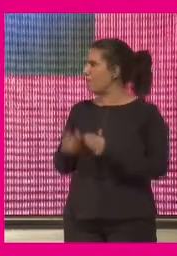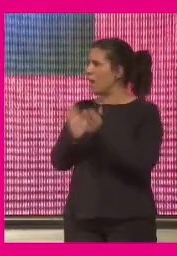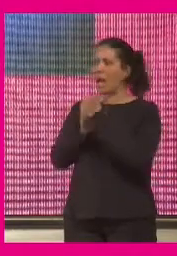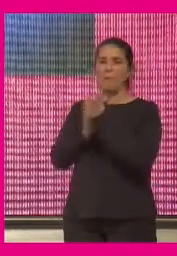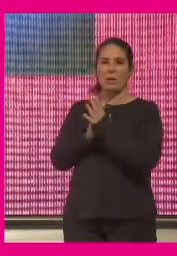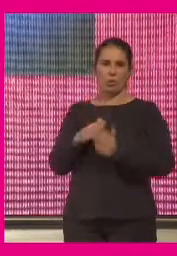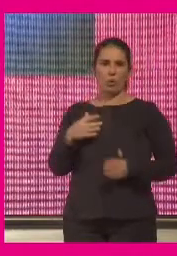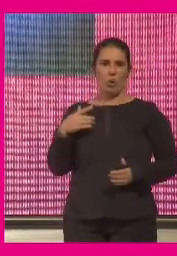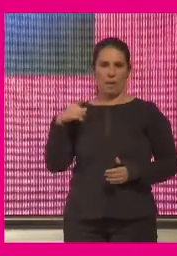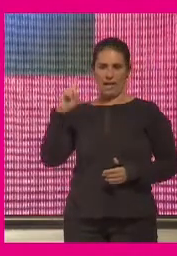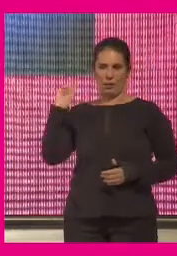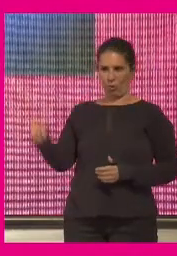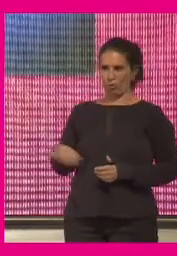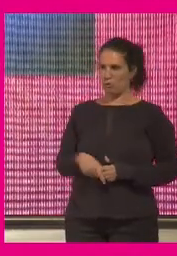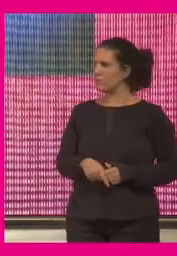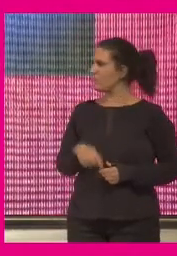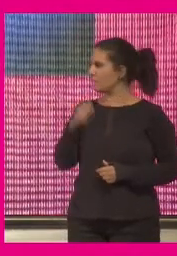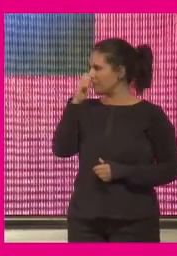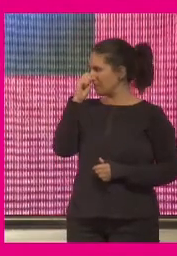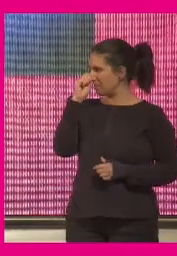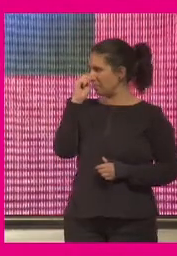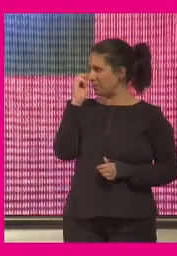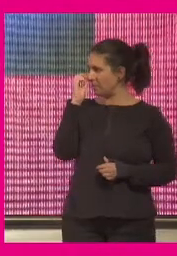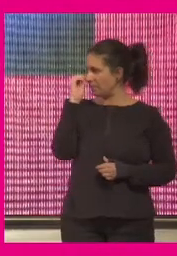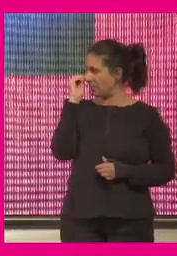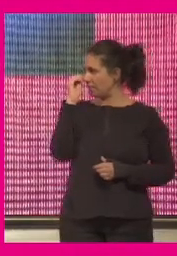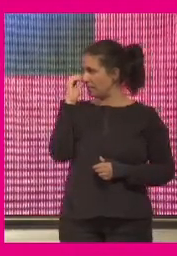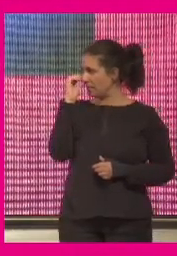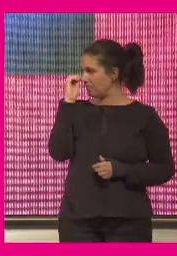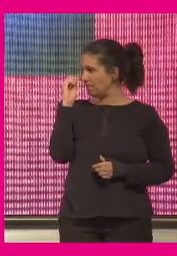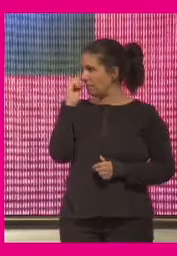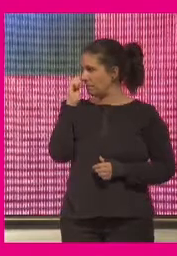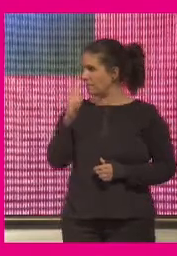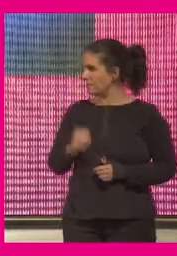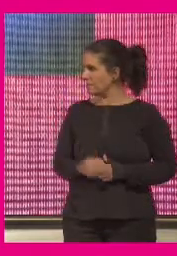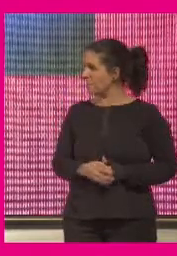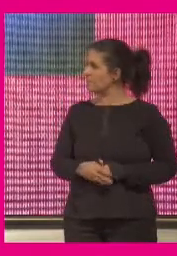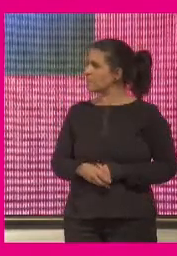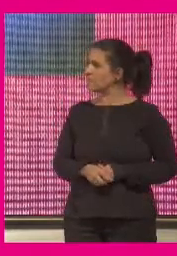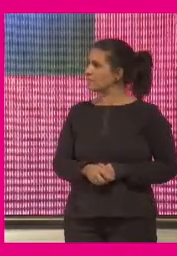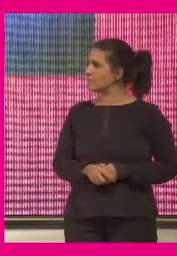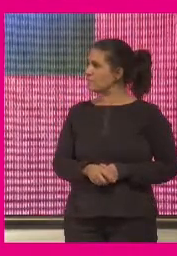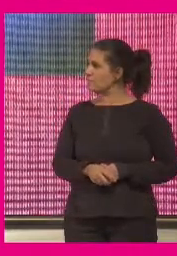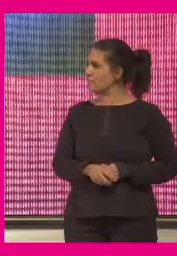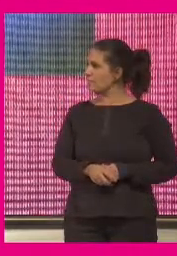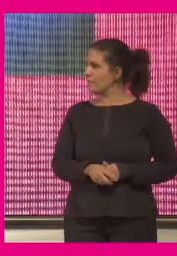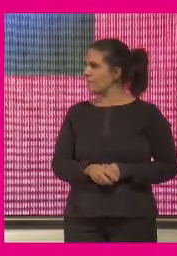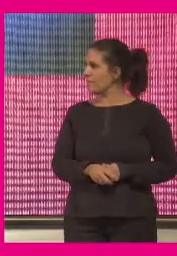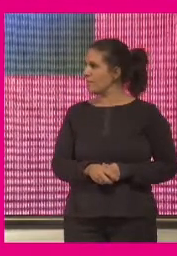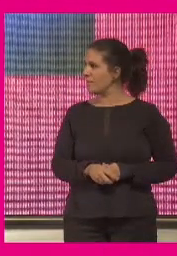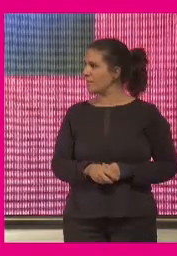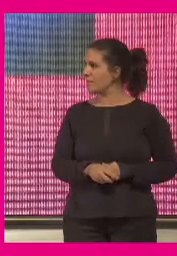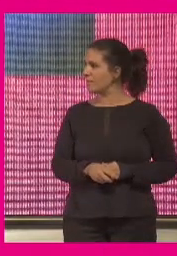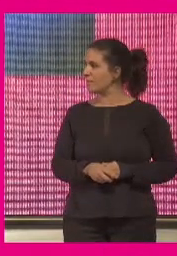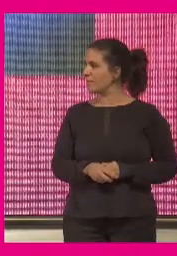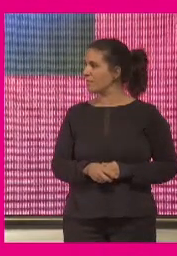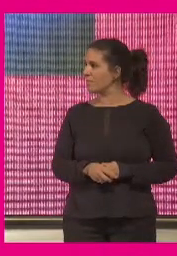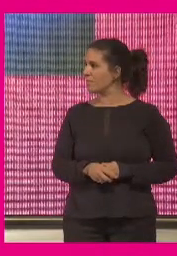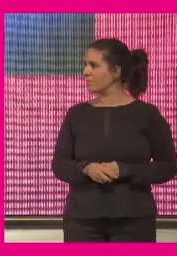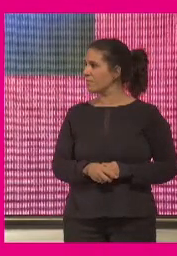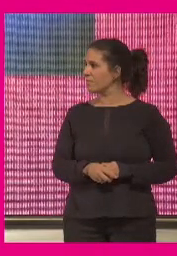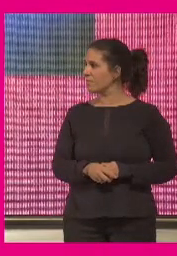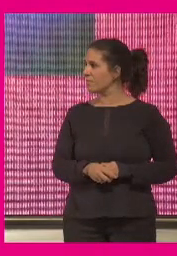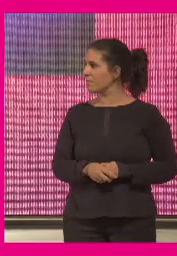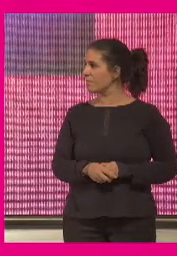un aplauso para todos ellos para la Salle para Pita para Artigas para Inerarity y para Cristina Monge muchísimas gracias